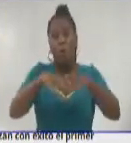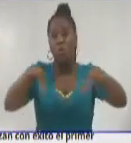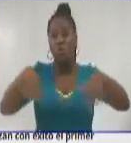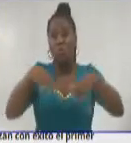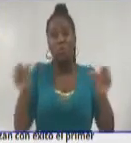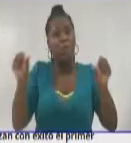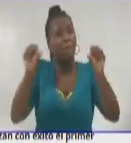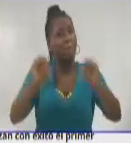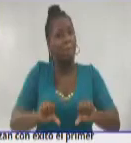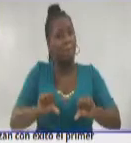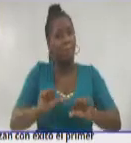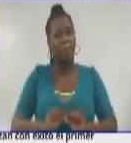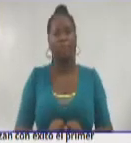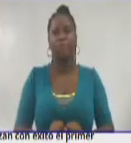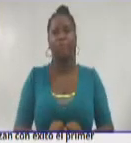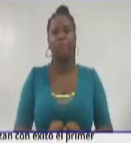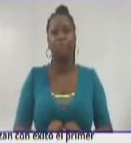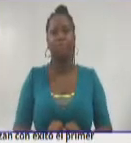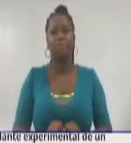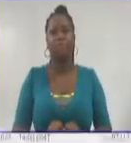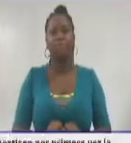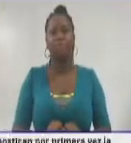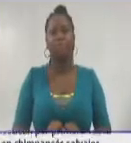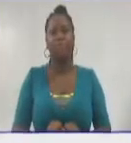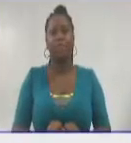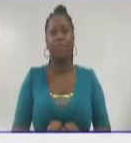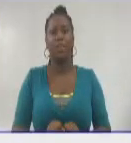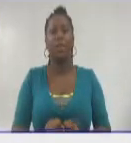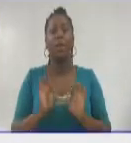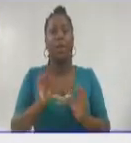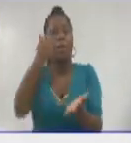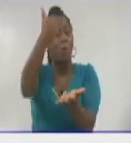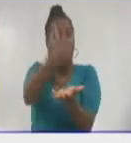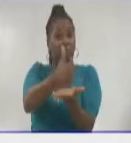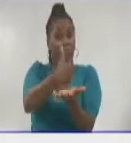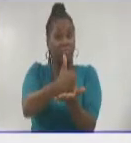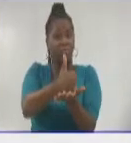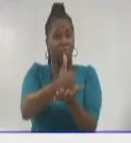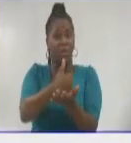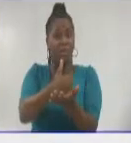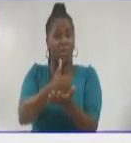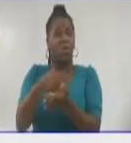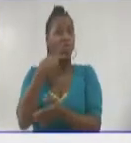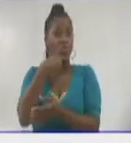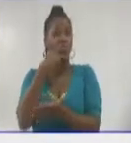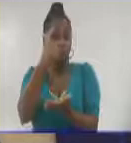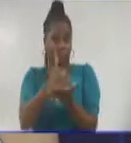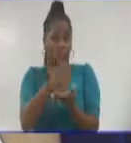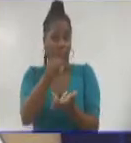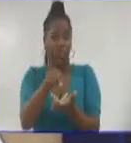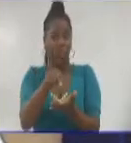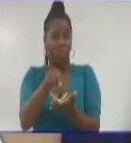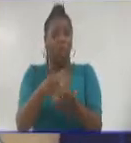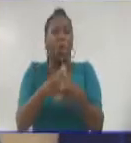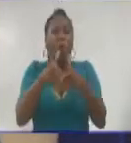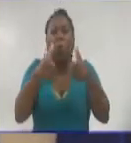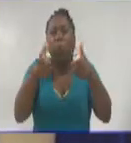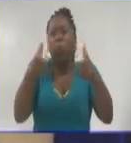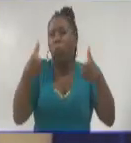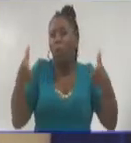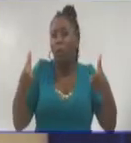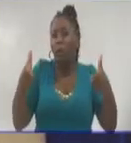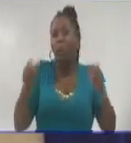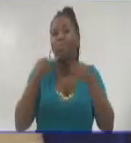empeorado en ese país. Sí, es que en Moscú el ritmo, bueno, y en Rusia completamente, el ritmo de infección es elevado.